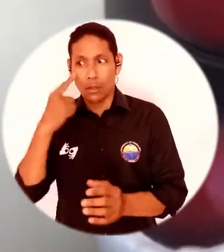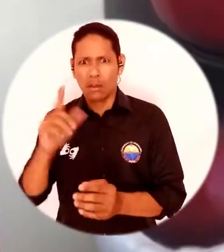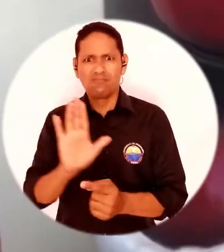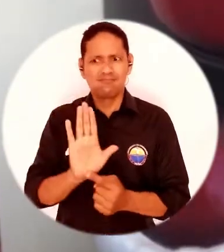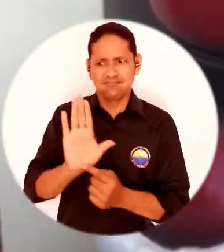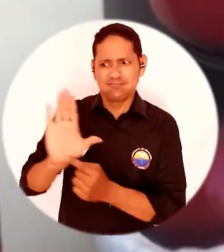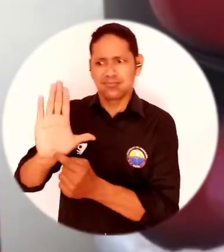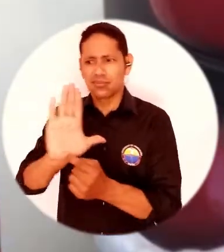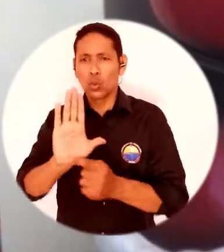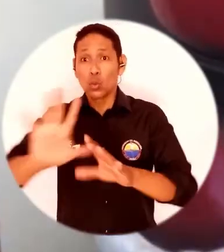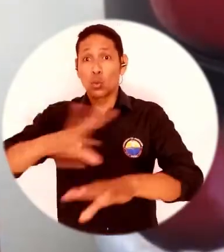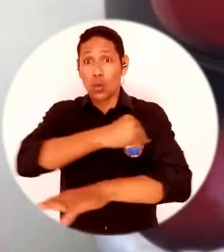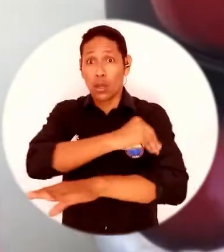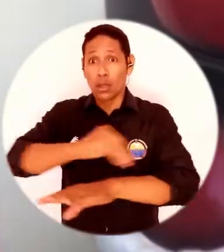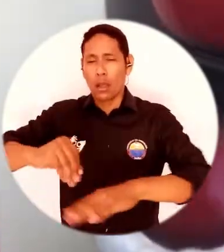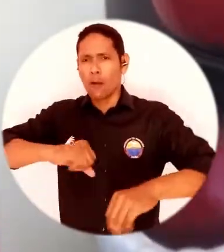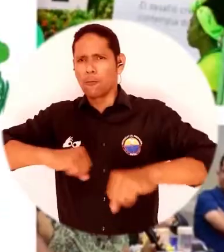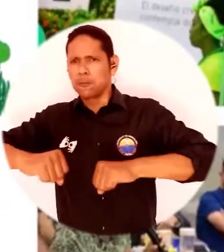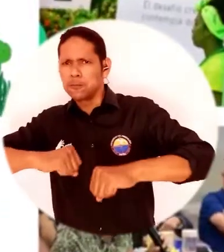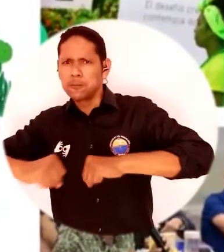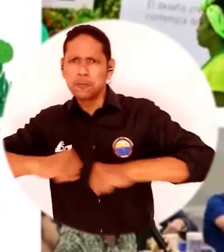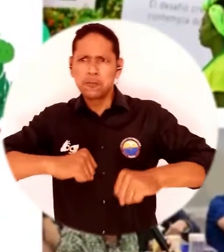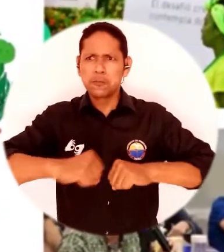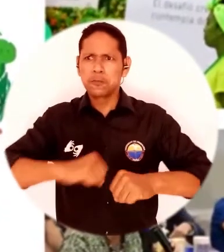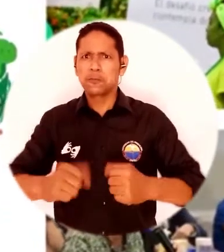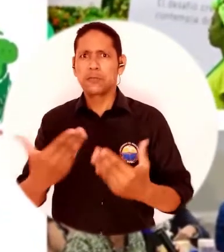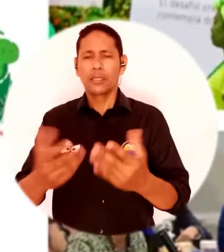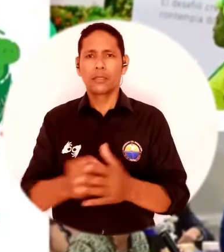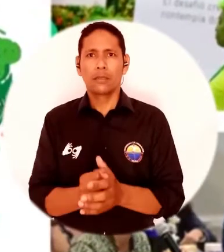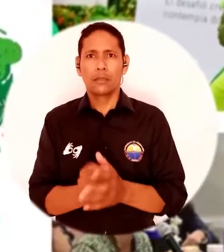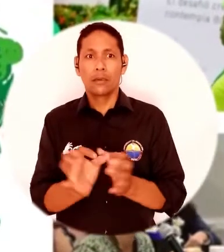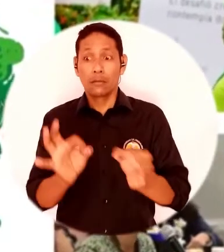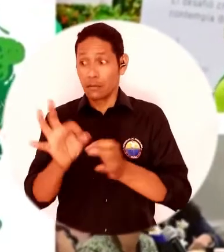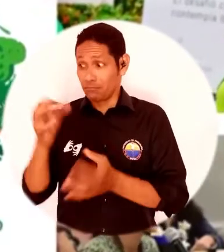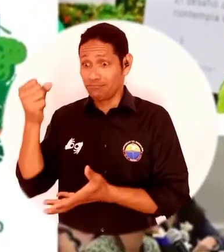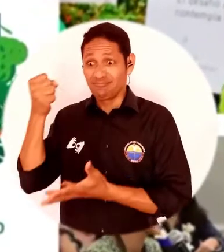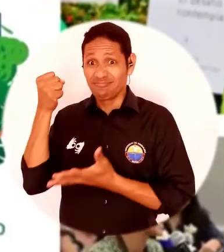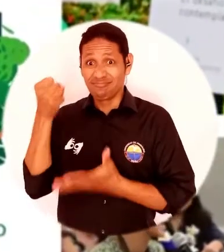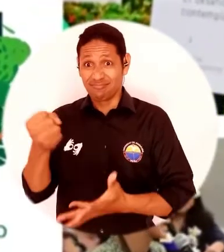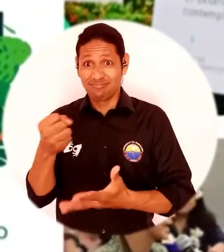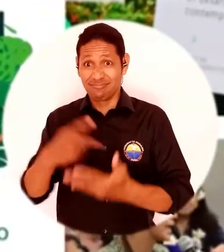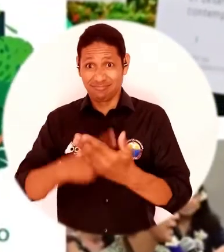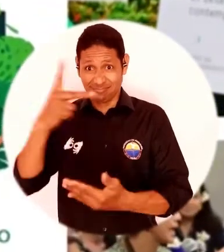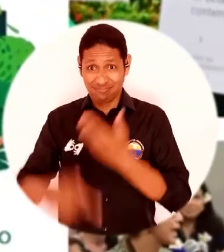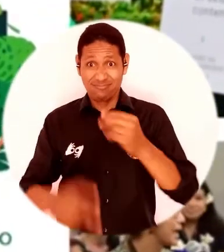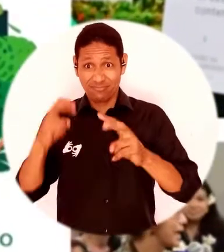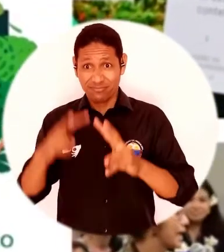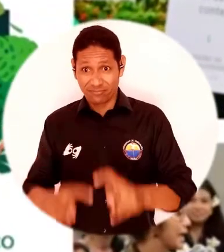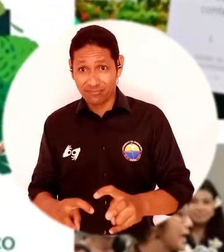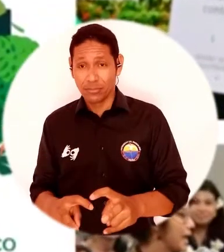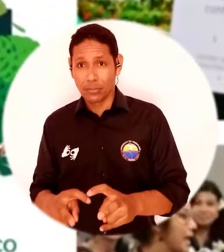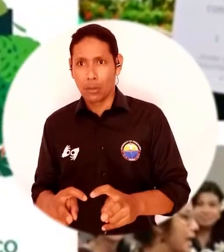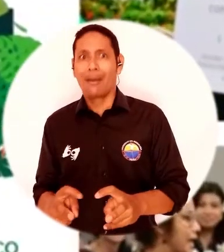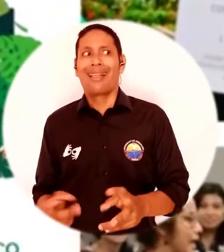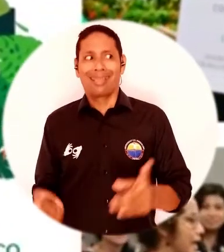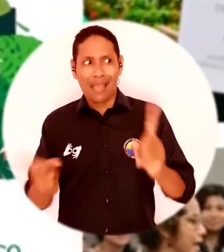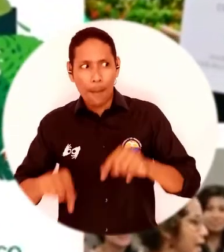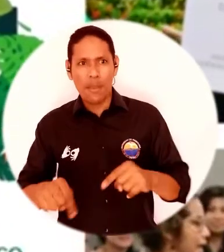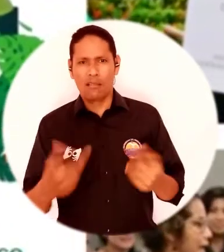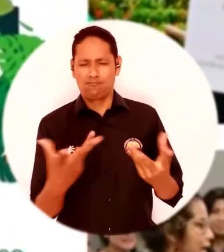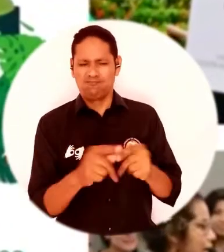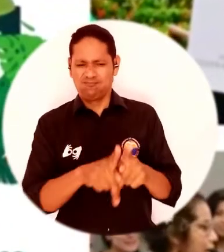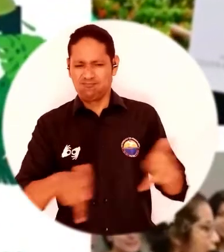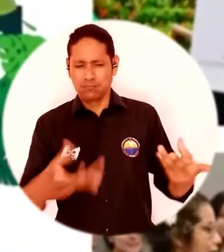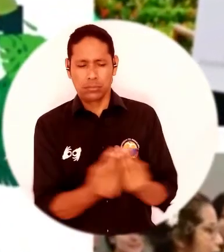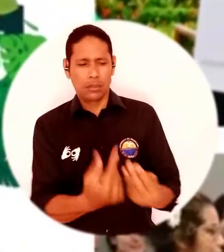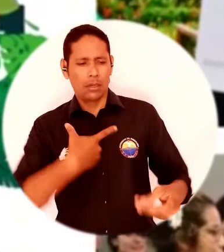Nos muestra todo lo que representa la gestión que se ha hecho, no solo en la obtención de recursos para financiar proyectos de investigación, sino